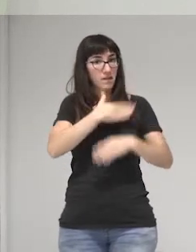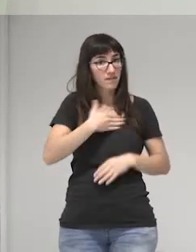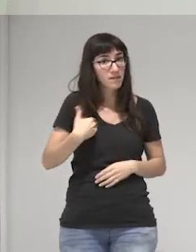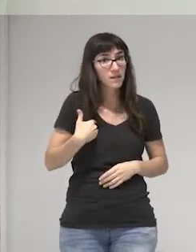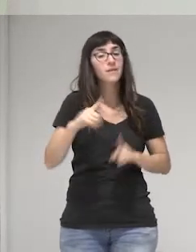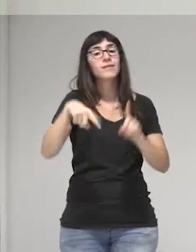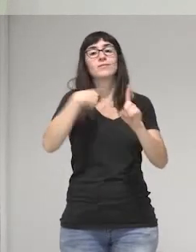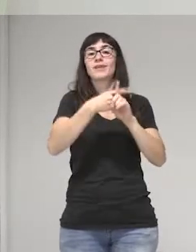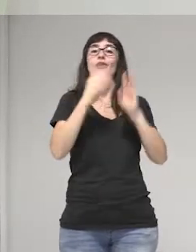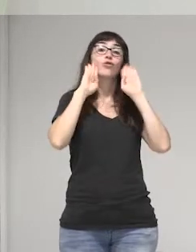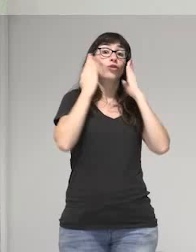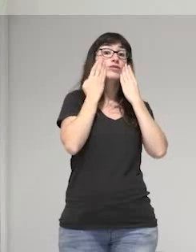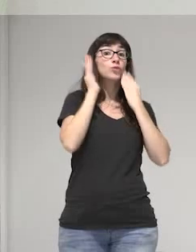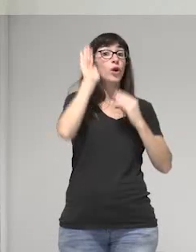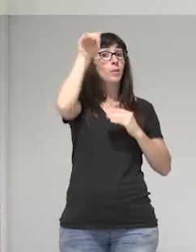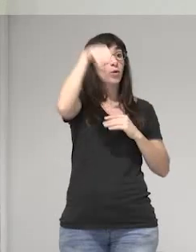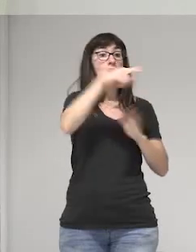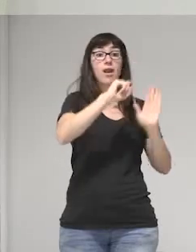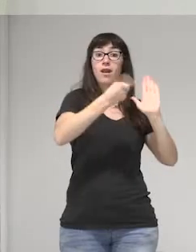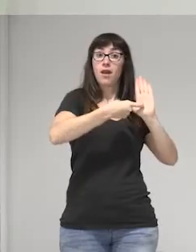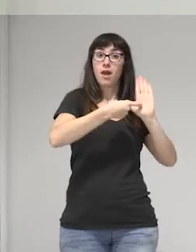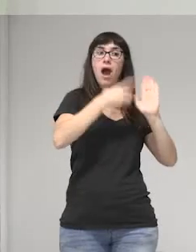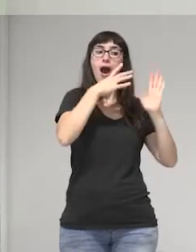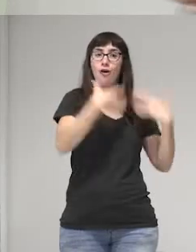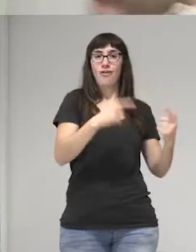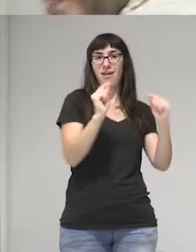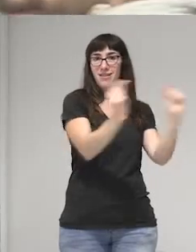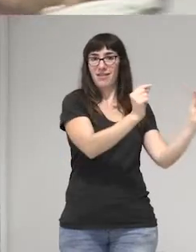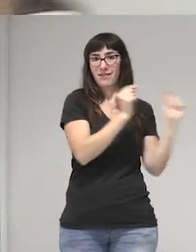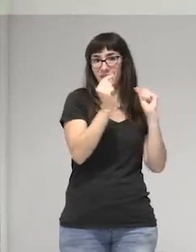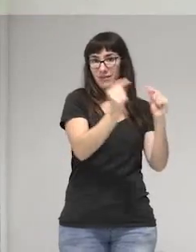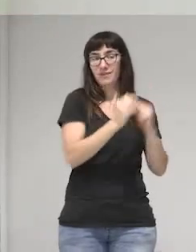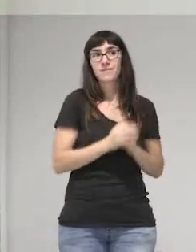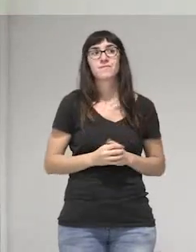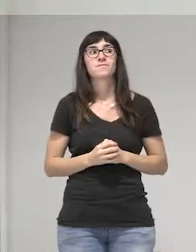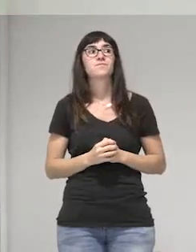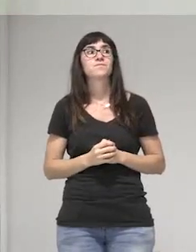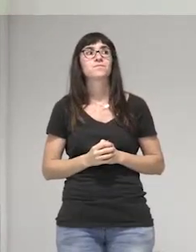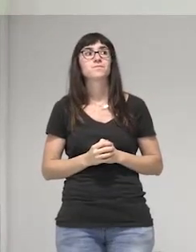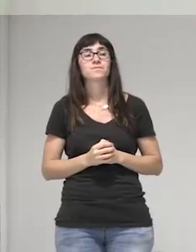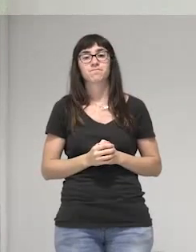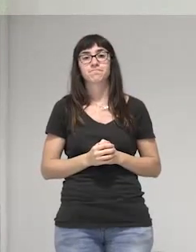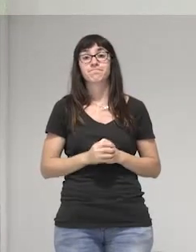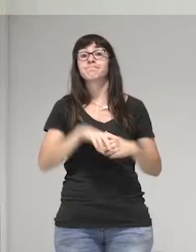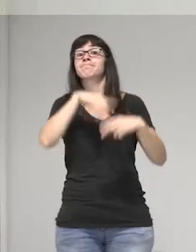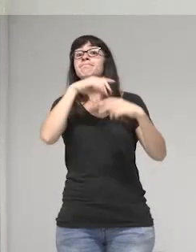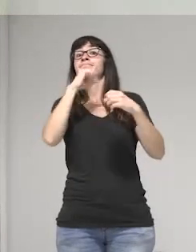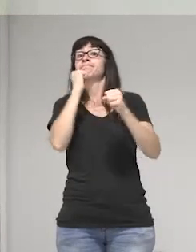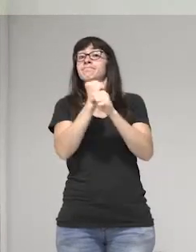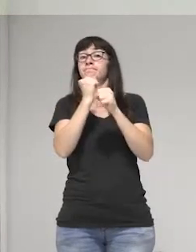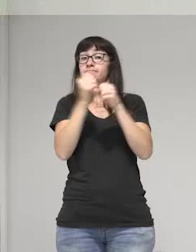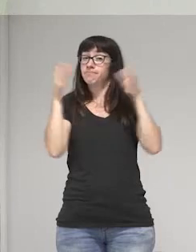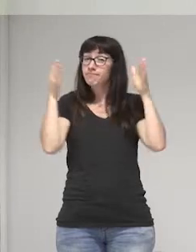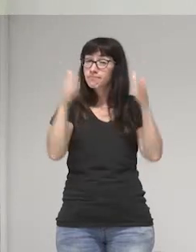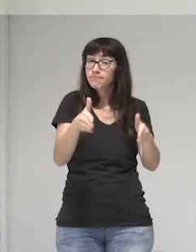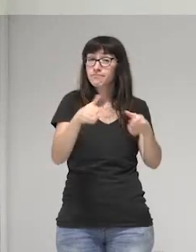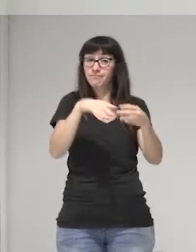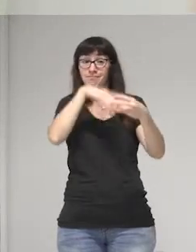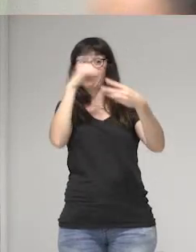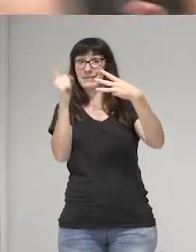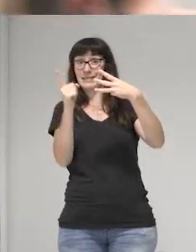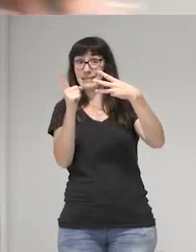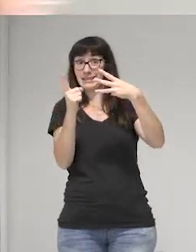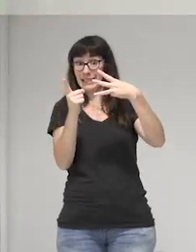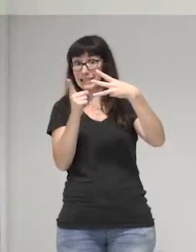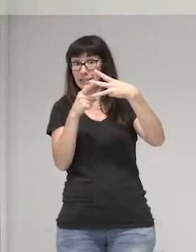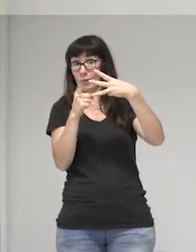el Congreso de la República ya tiene en discusión. El segundo elemento de trabajo